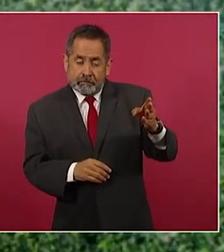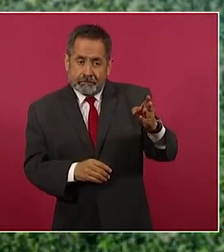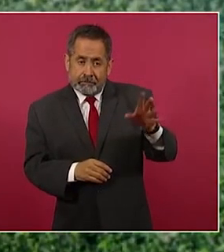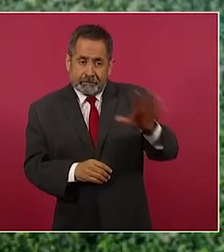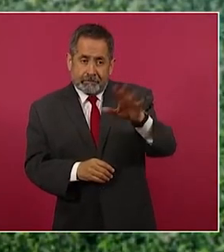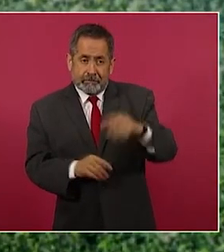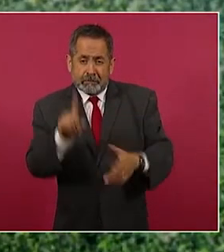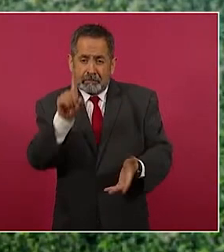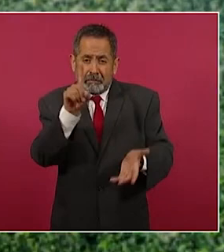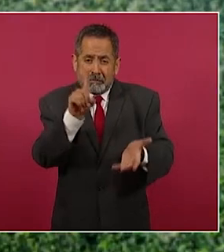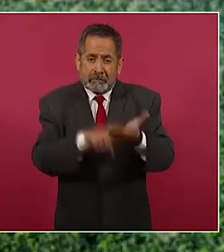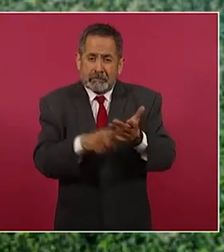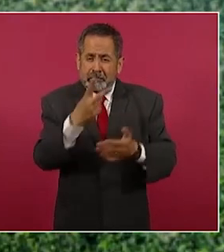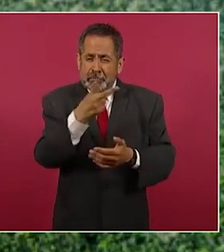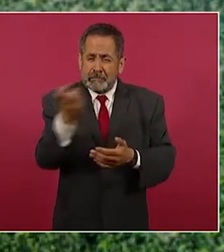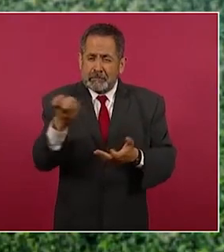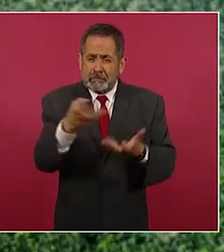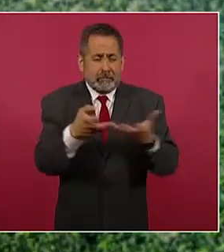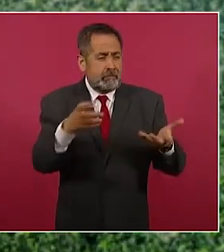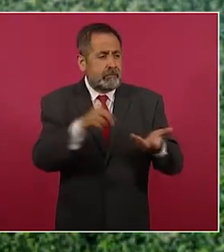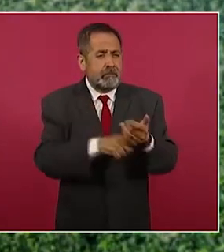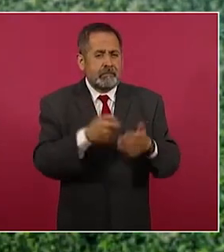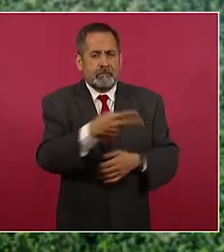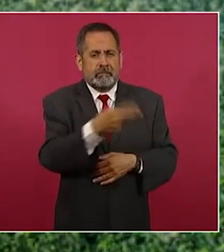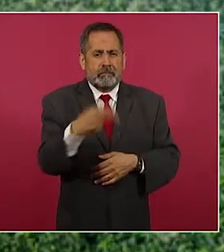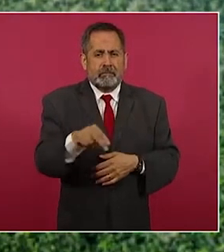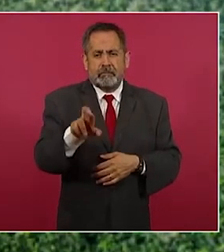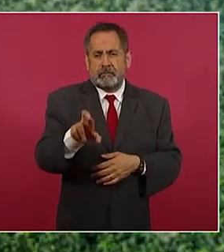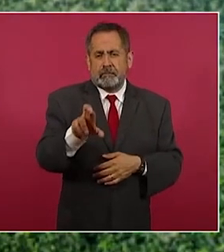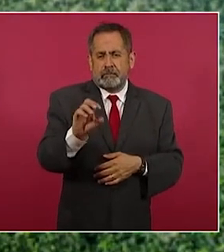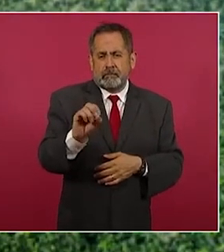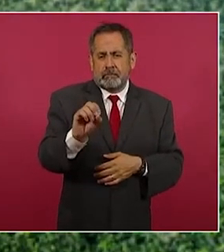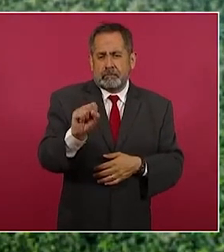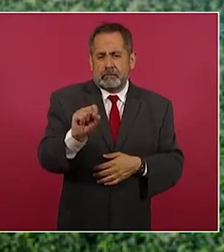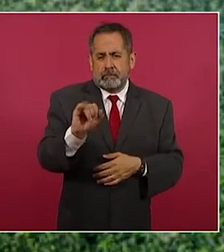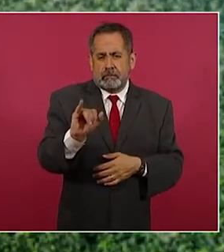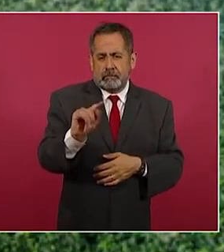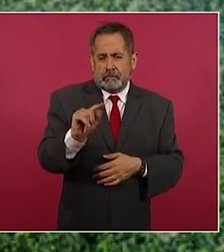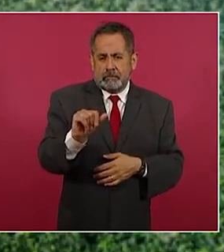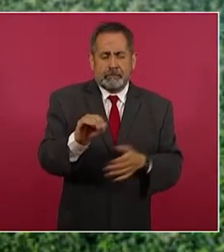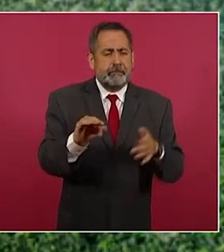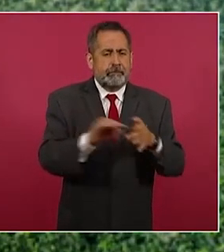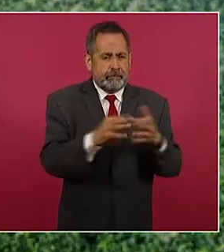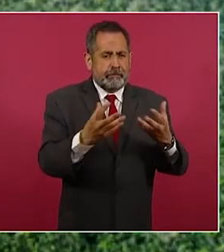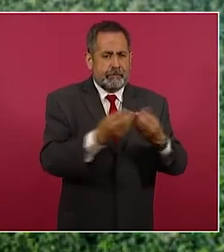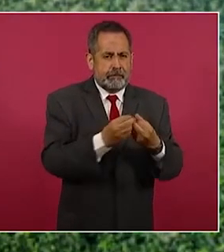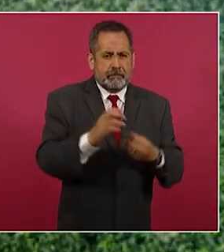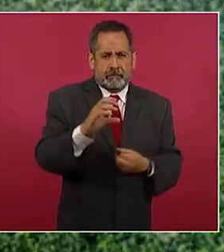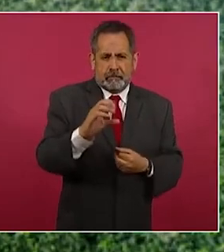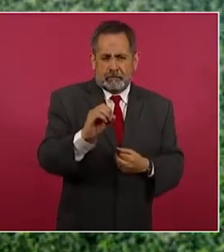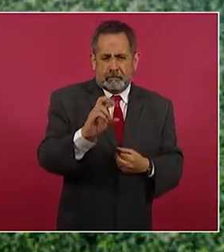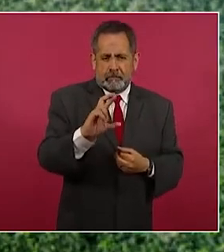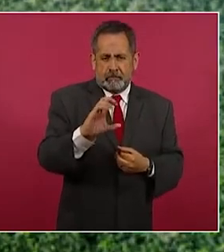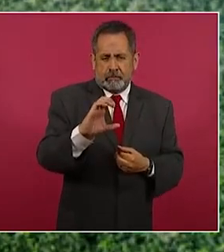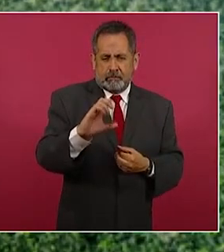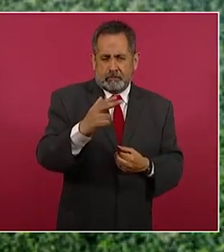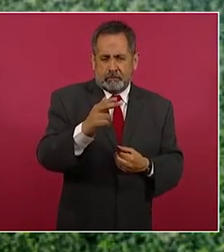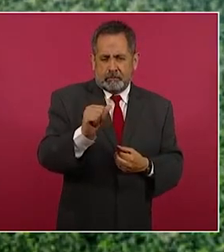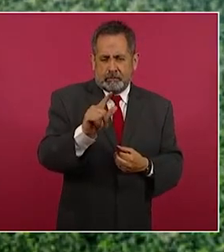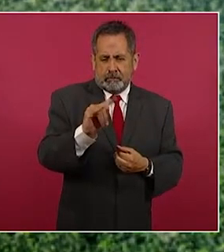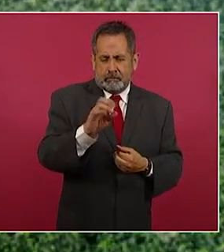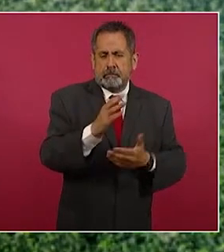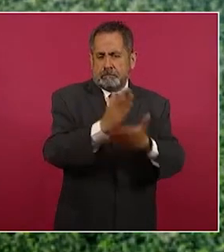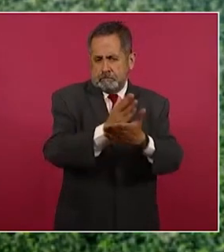1.200 de un predio que se llama La Rosita, más sumando los otros predios que es El Corchalito, que eso sí lo tenemos parado,